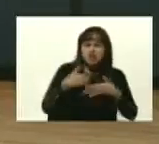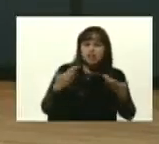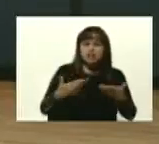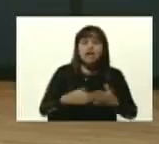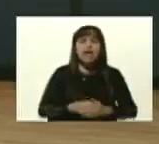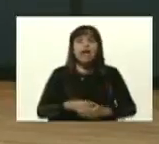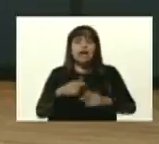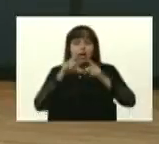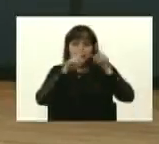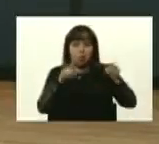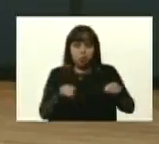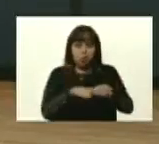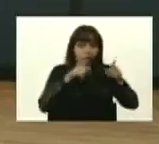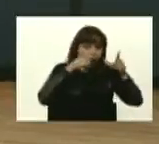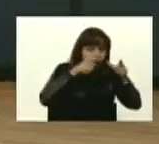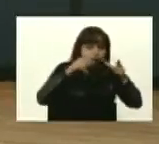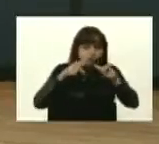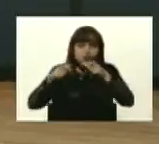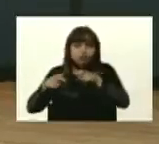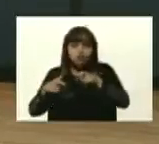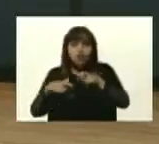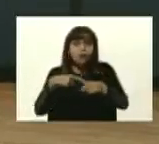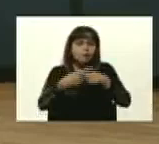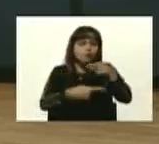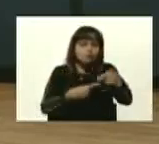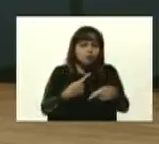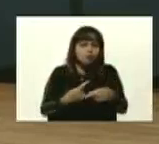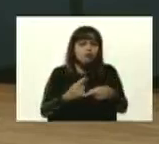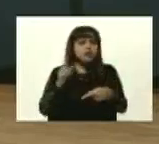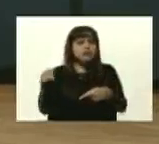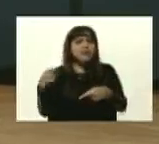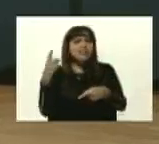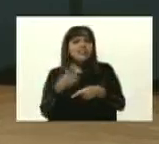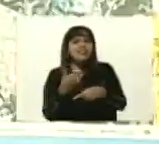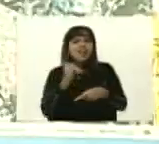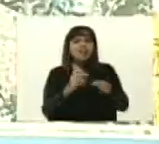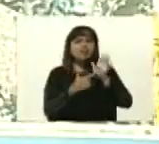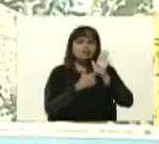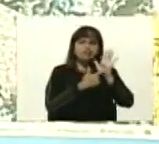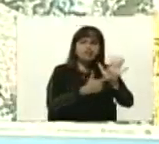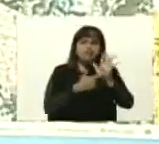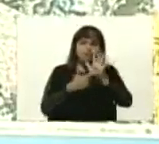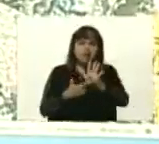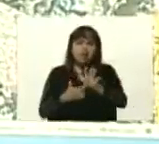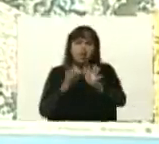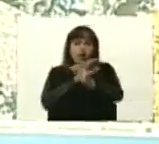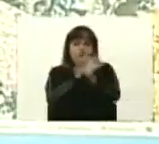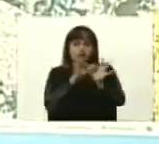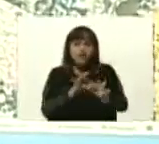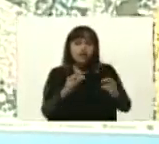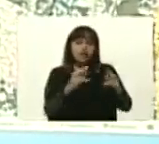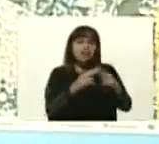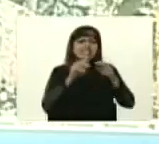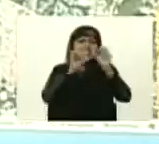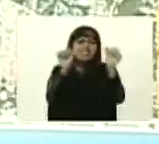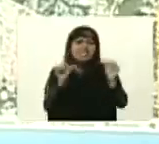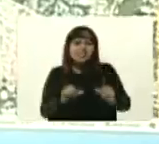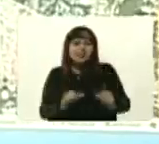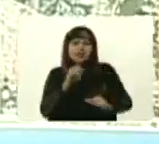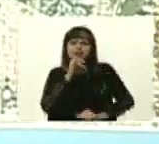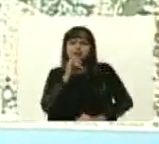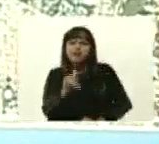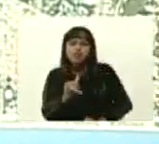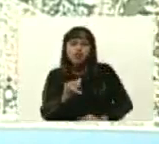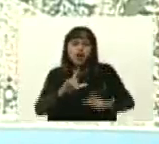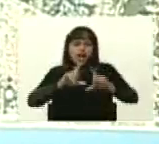Bueno, todas estas imágenes con su correspondiente procesamiento deben ser reflejadas en unos mecanismos conocidos como sistemas de información